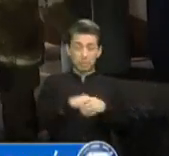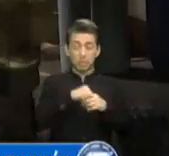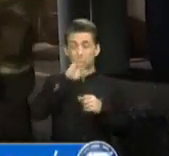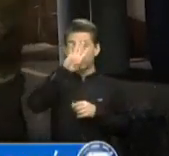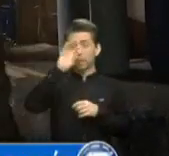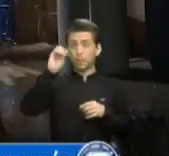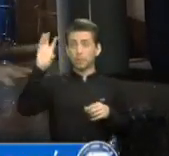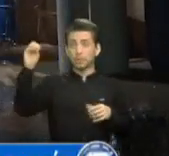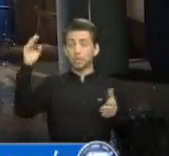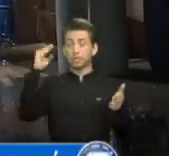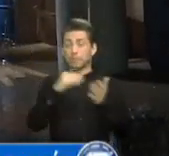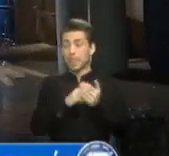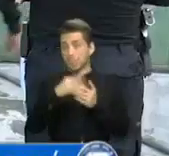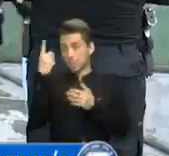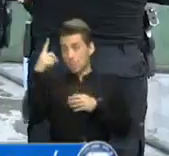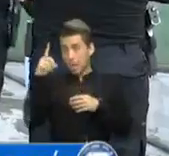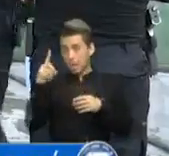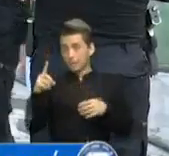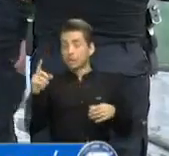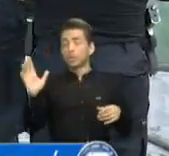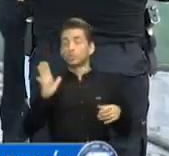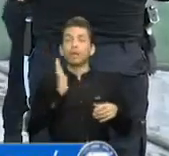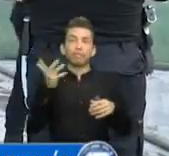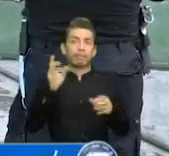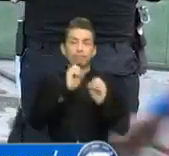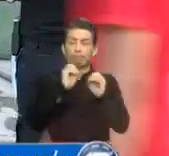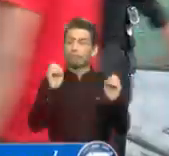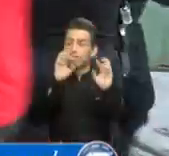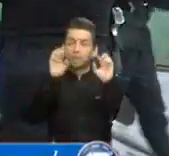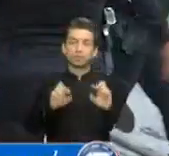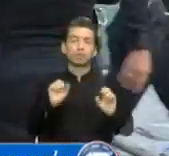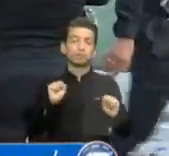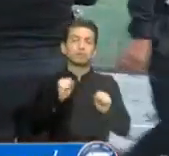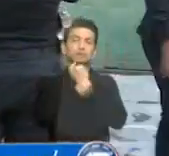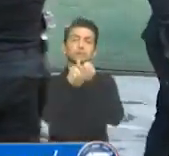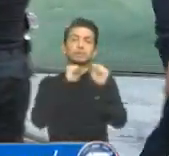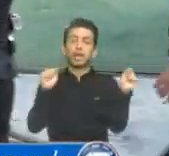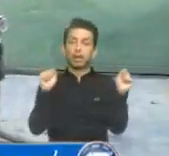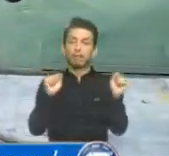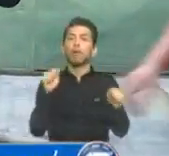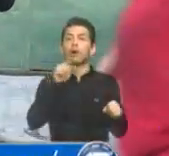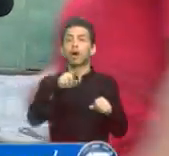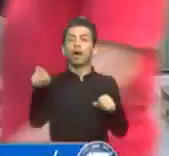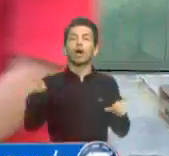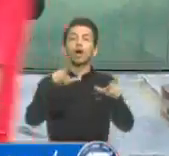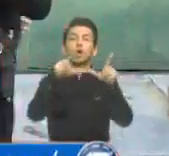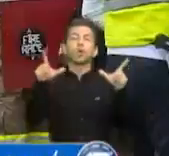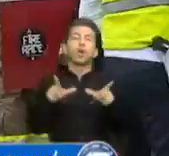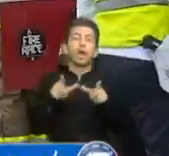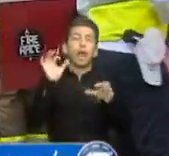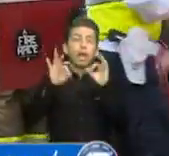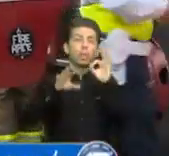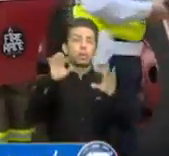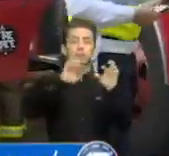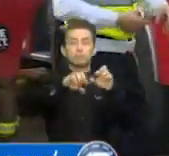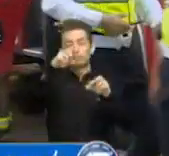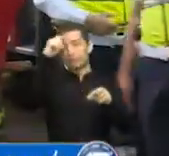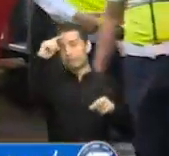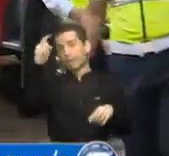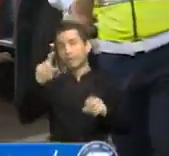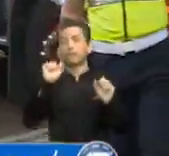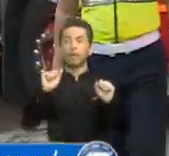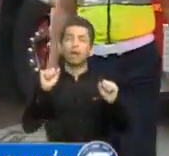no fue necesario trasladar alguna persona hacia el hospital. En el lugar se encontraban algunos trabajadores, sin embargo, todos pudieron escapar del fuego.